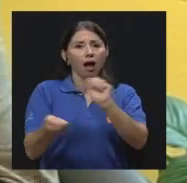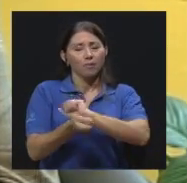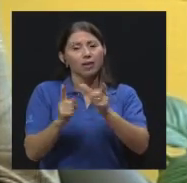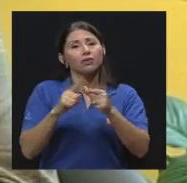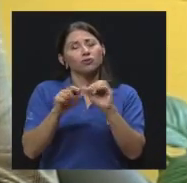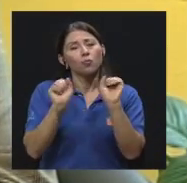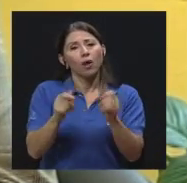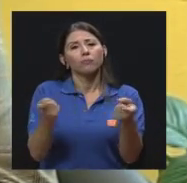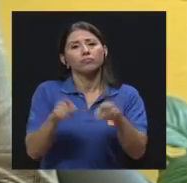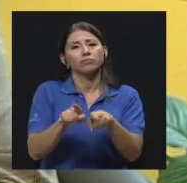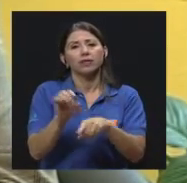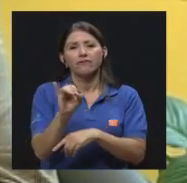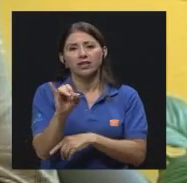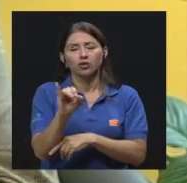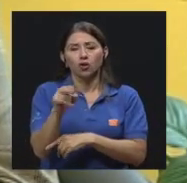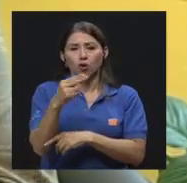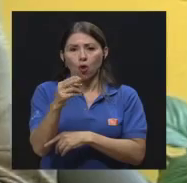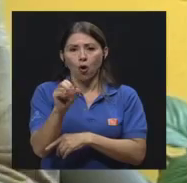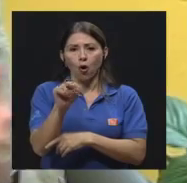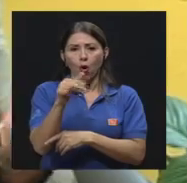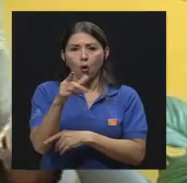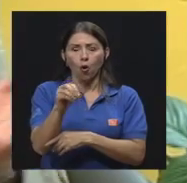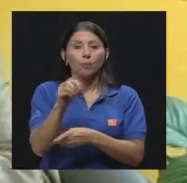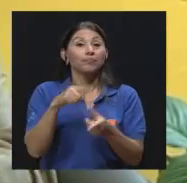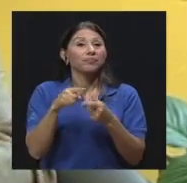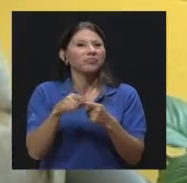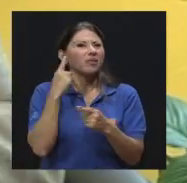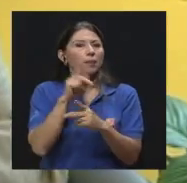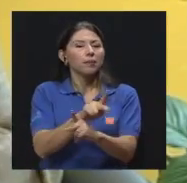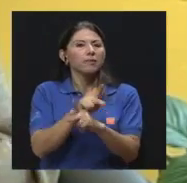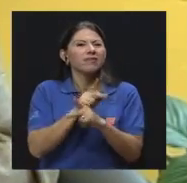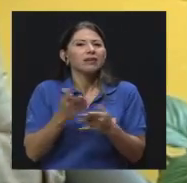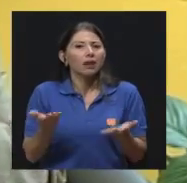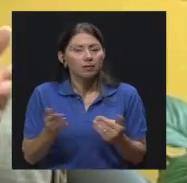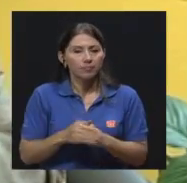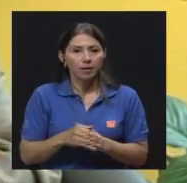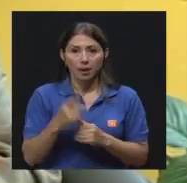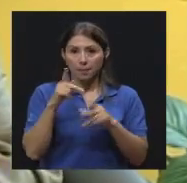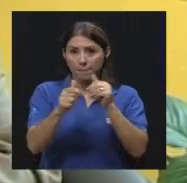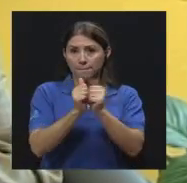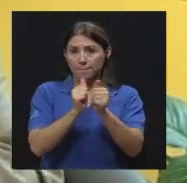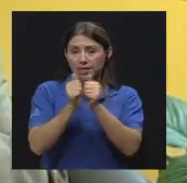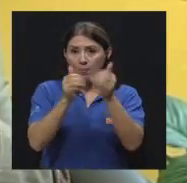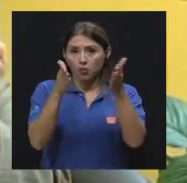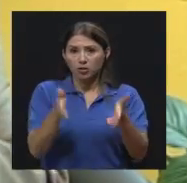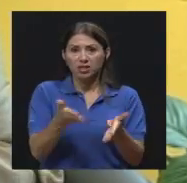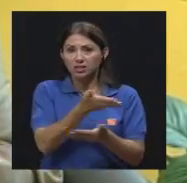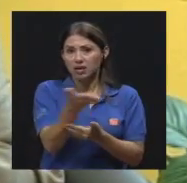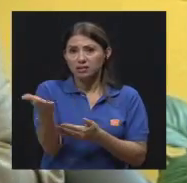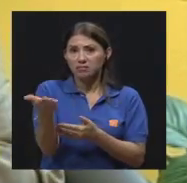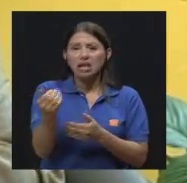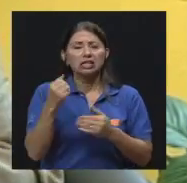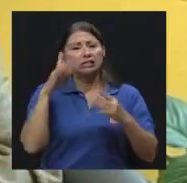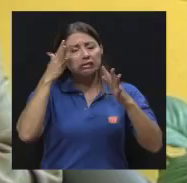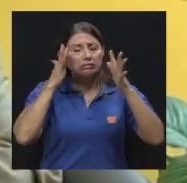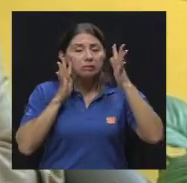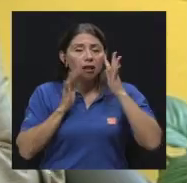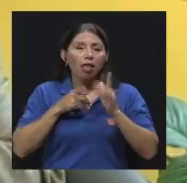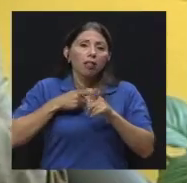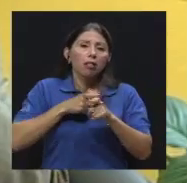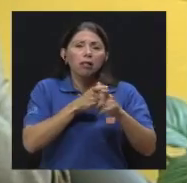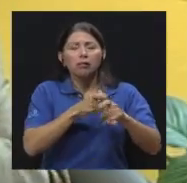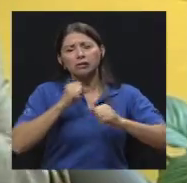favorece para la infección, ¿verdad? Entonces, ¿cuáles son las medidas de prevención? Bueno, para los deportistas, inmediatamente se